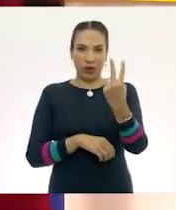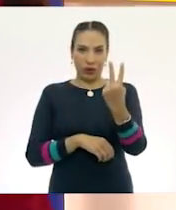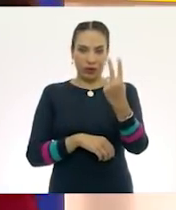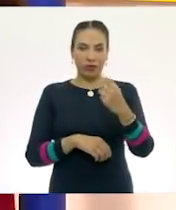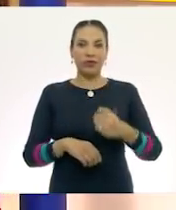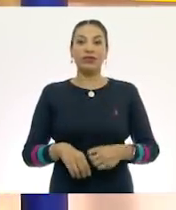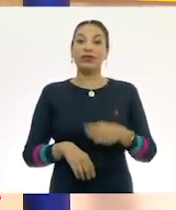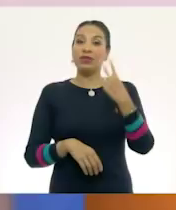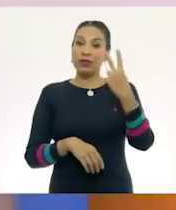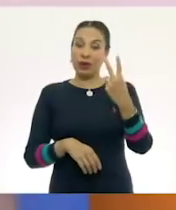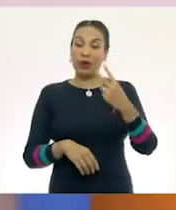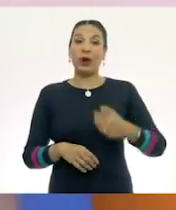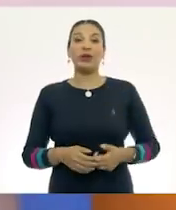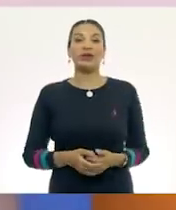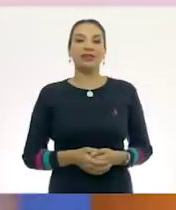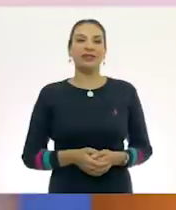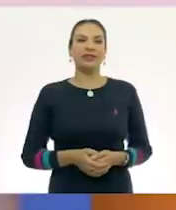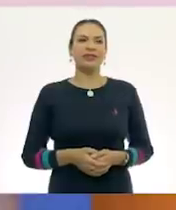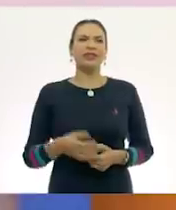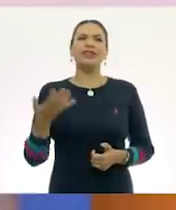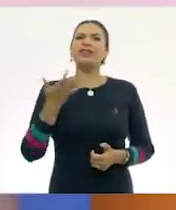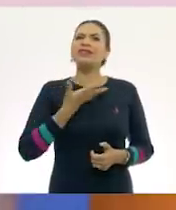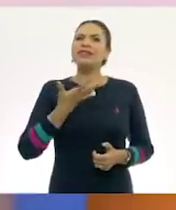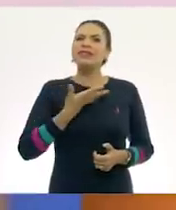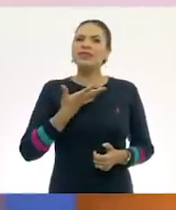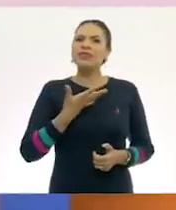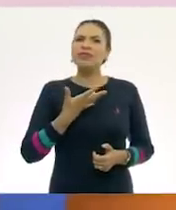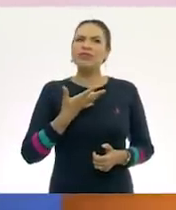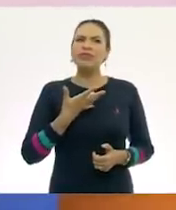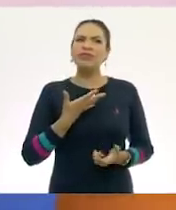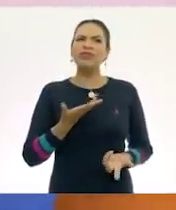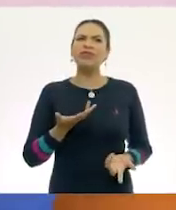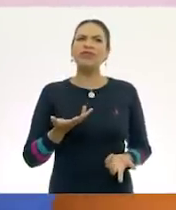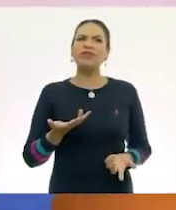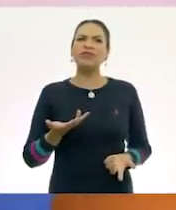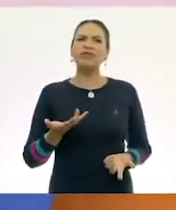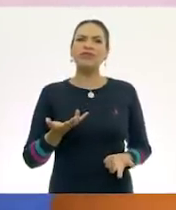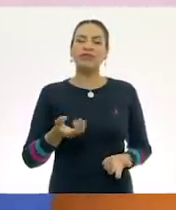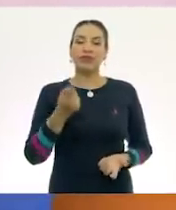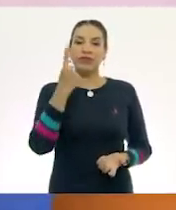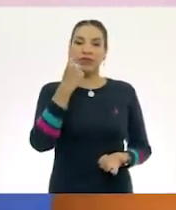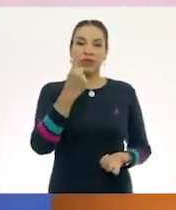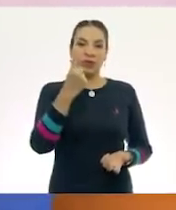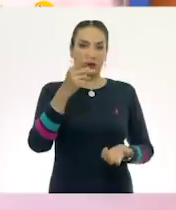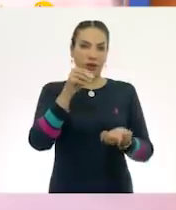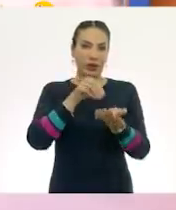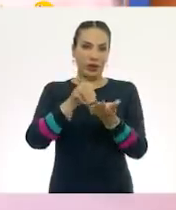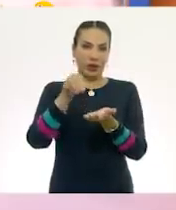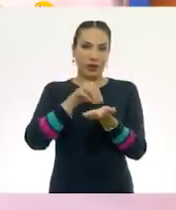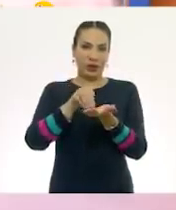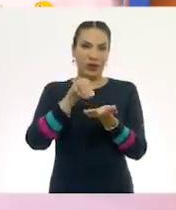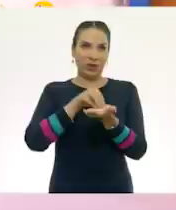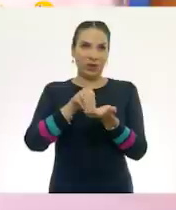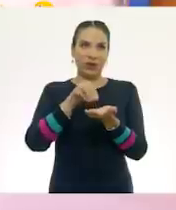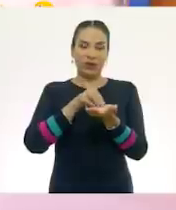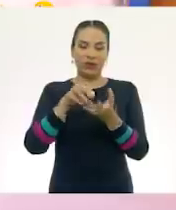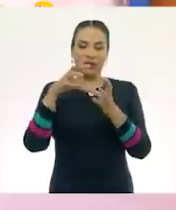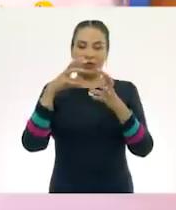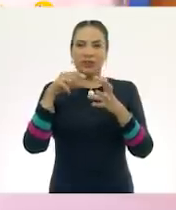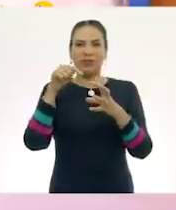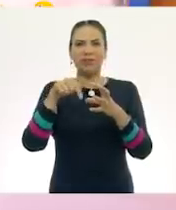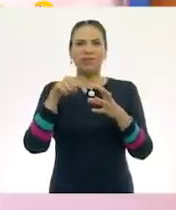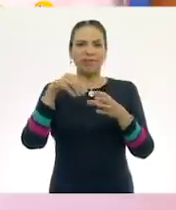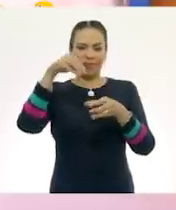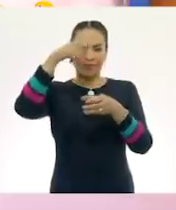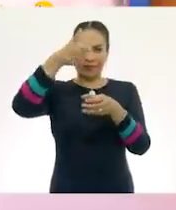Llevamos dos. Tenemos un cochinito, que es una